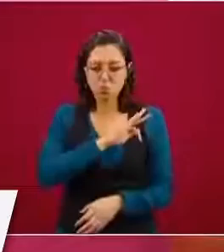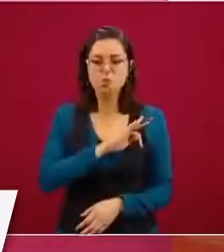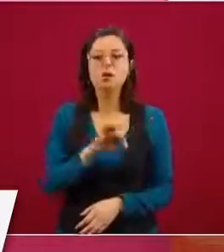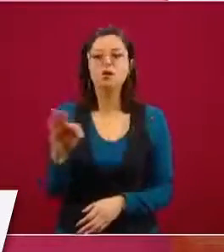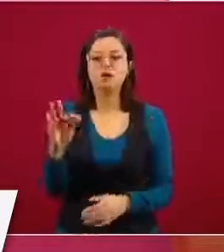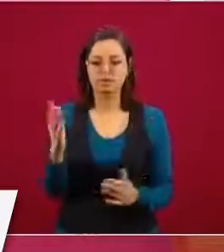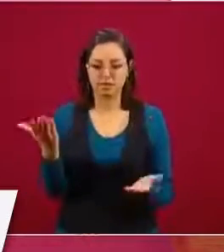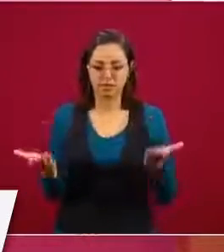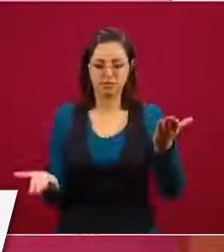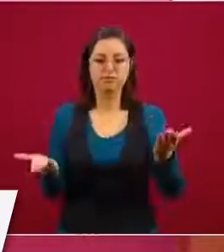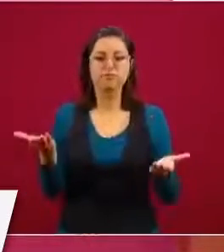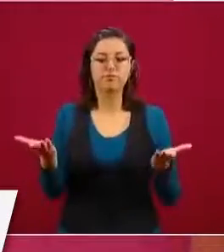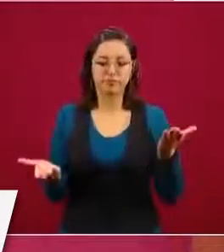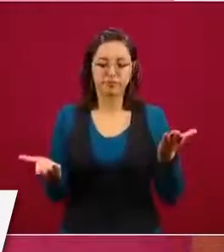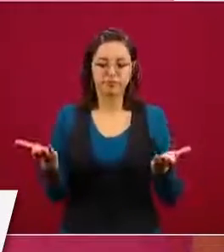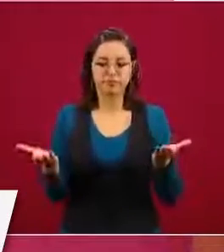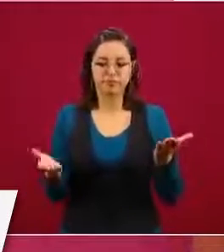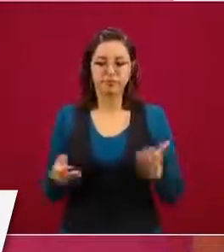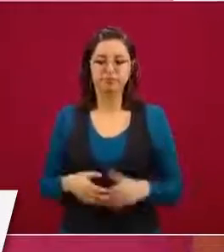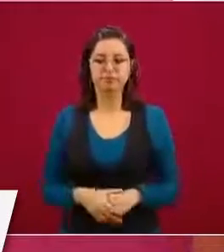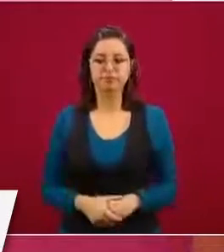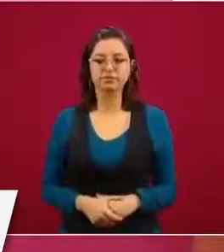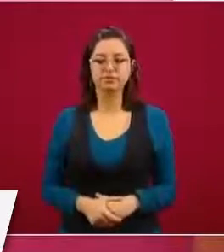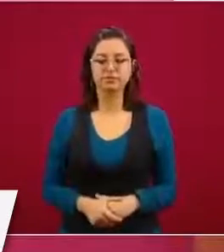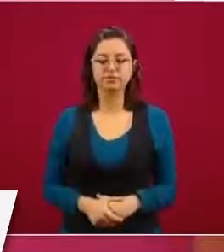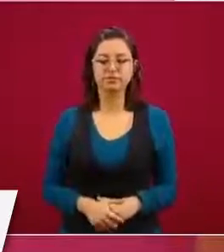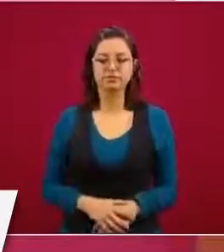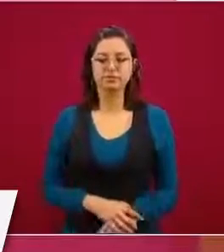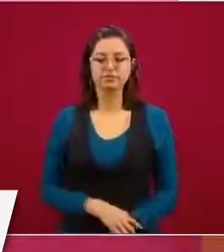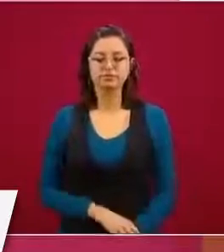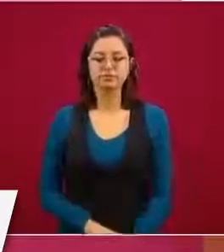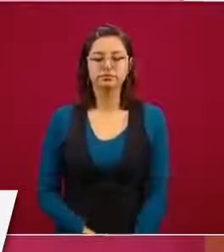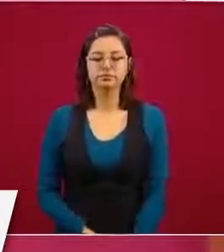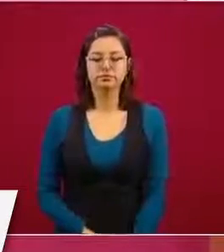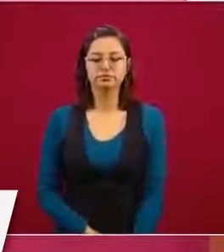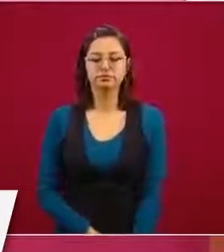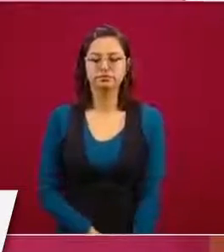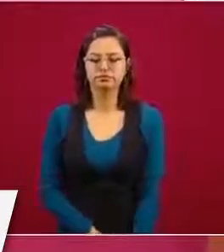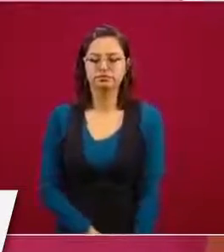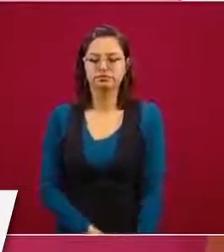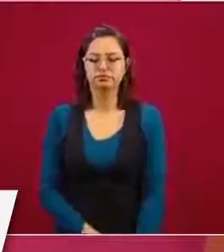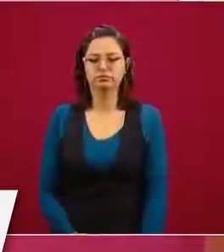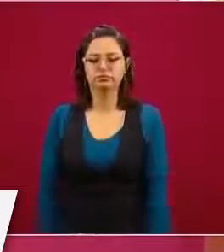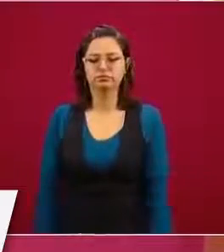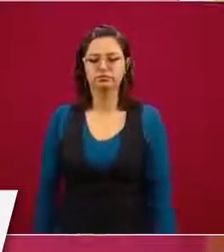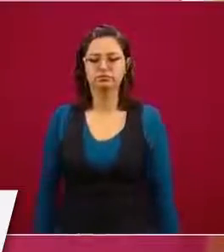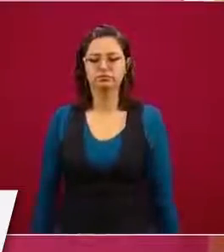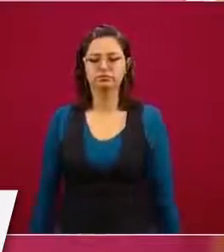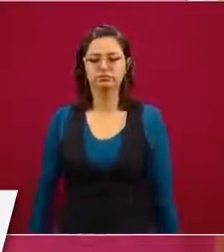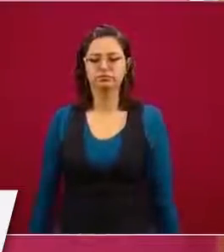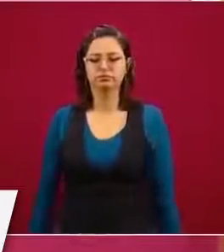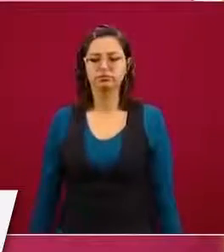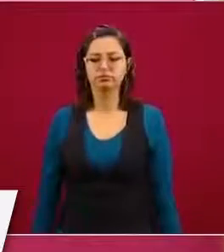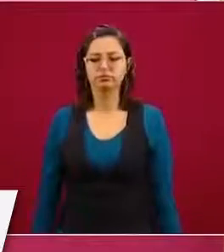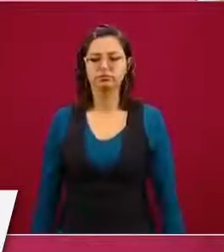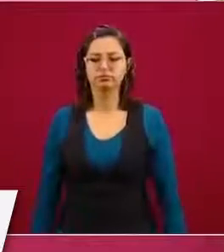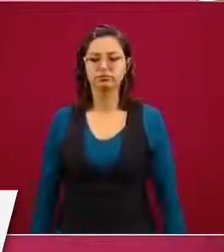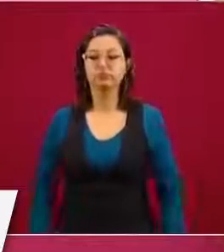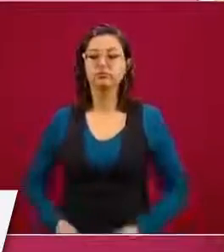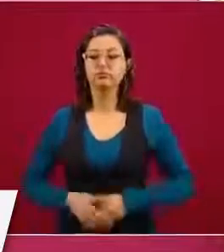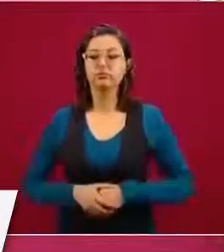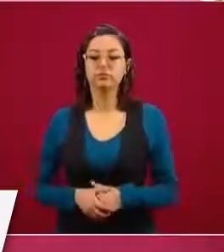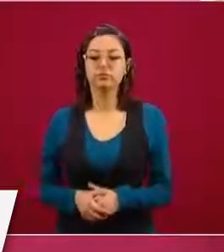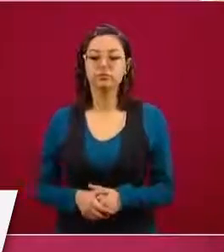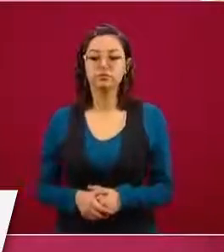cuando prevalece